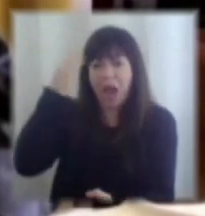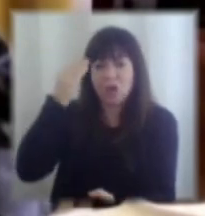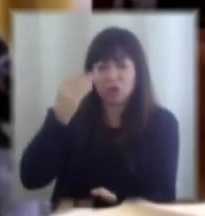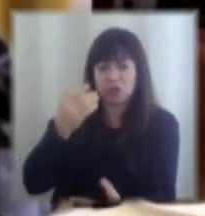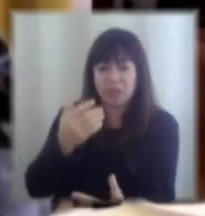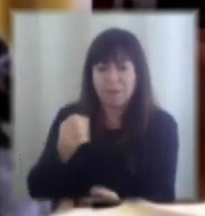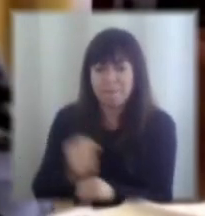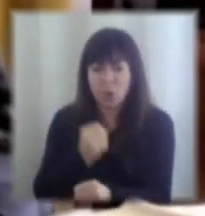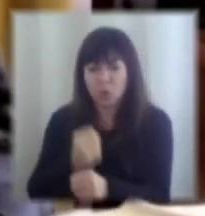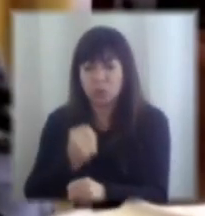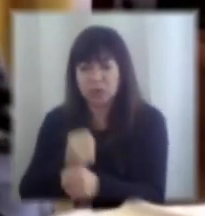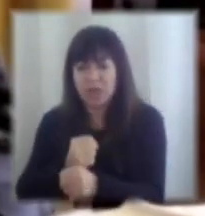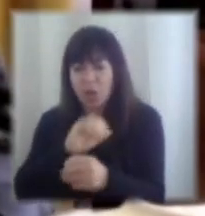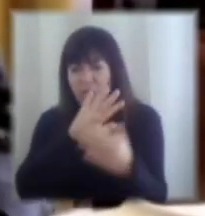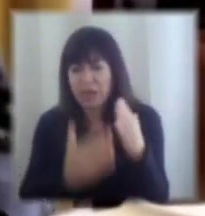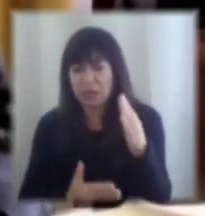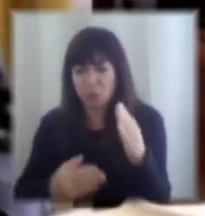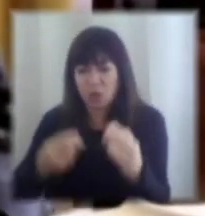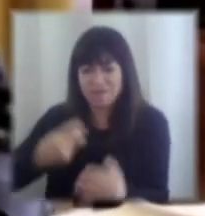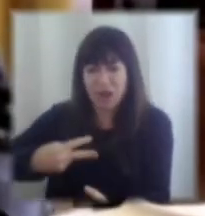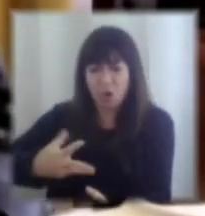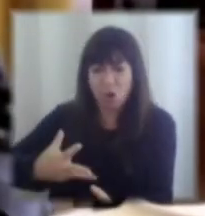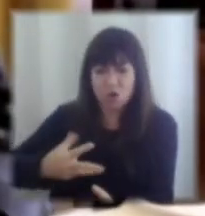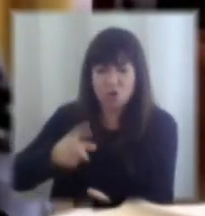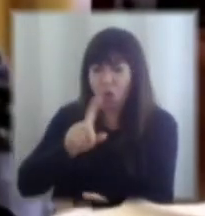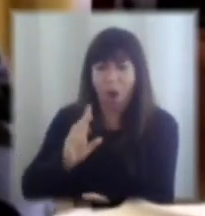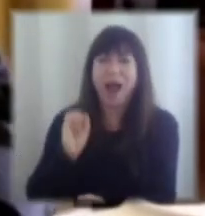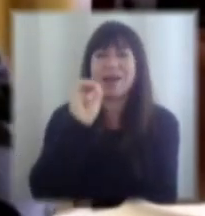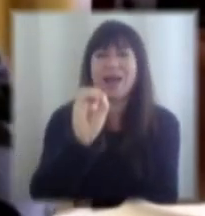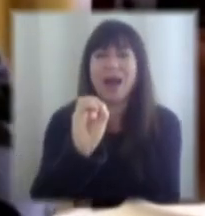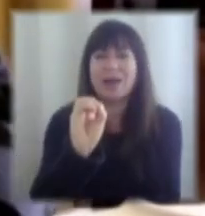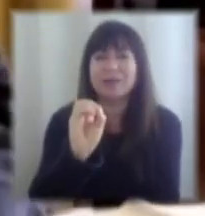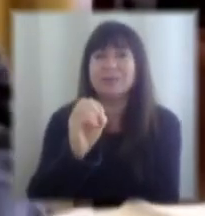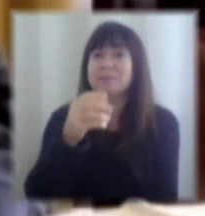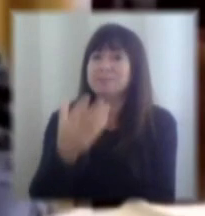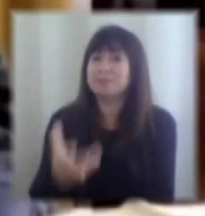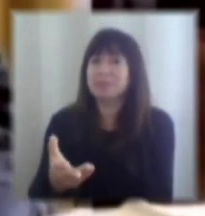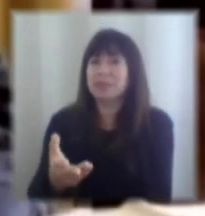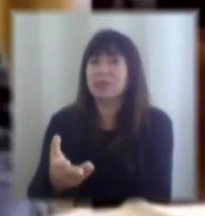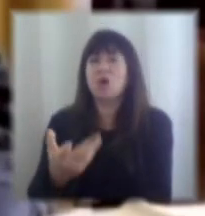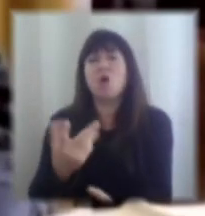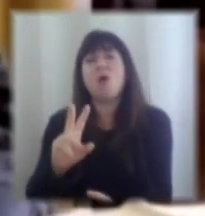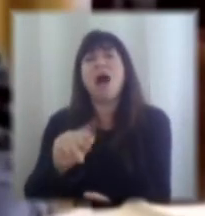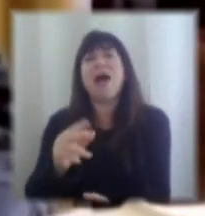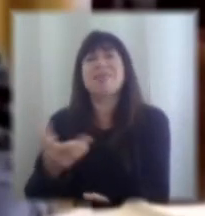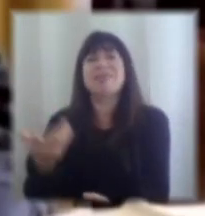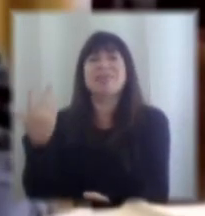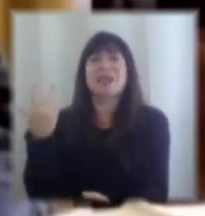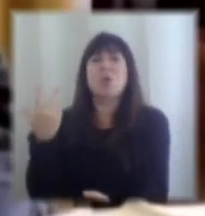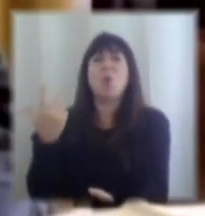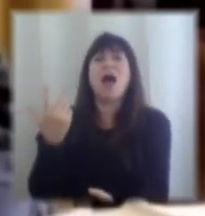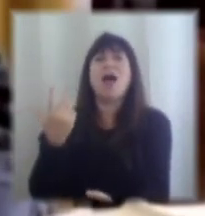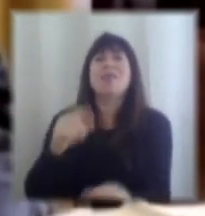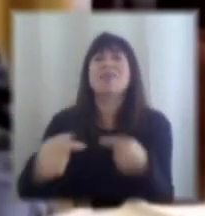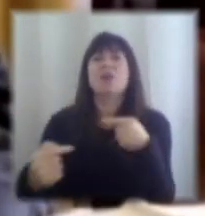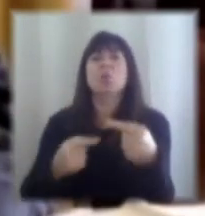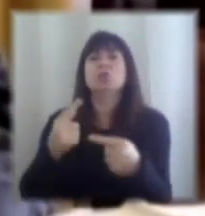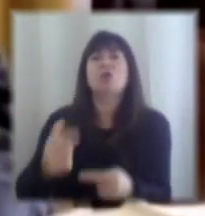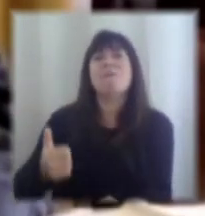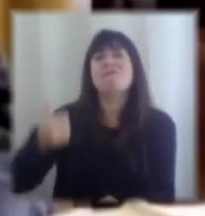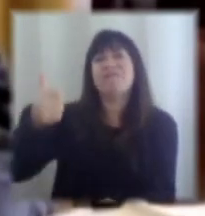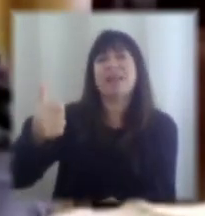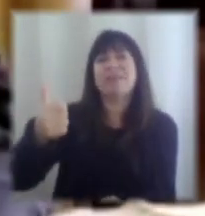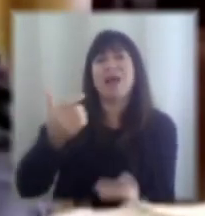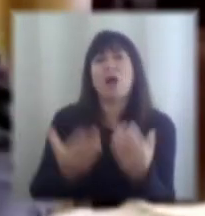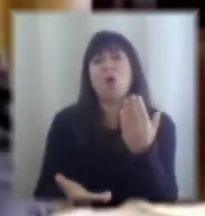haciendo es destruir valor más que agregar valor lo que lleva a la vieja discusión de la ventaja comparativa y una ventaja comparativa que no